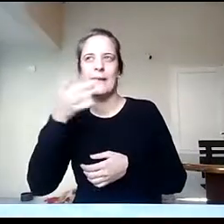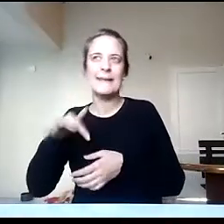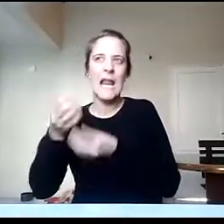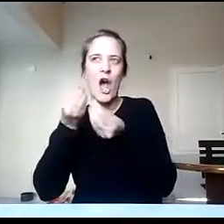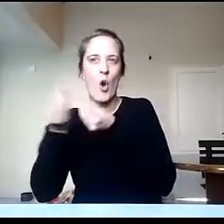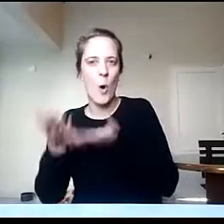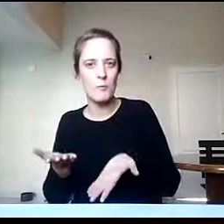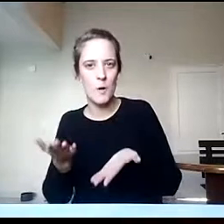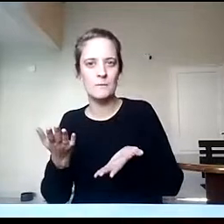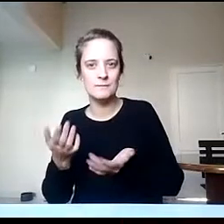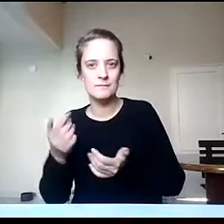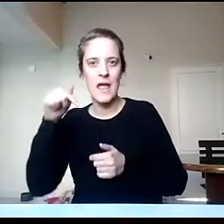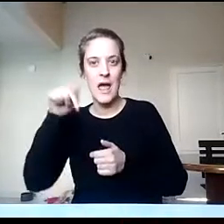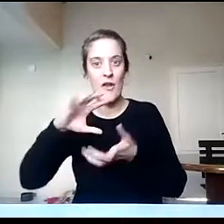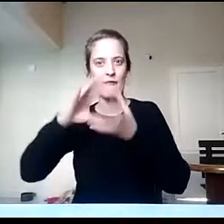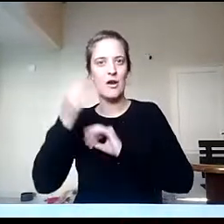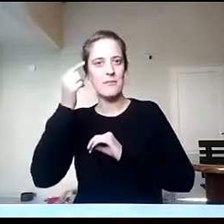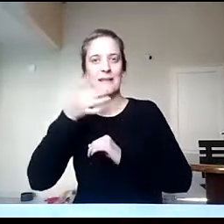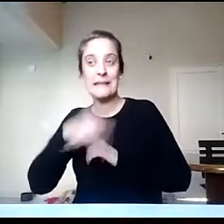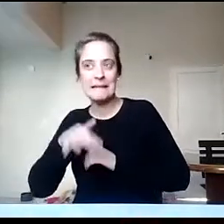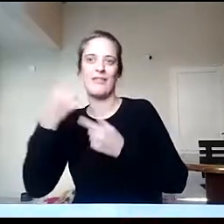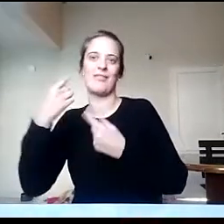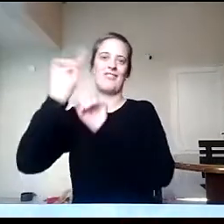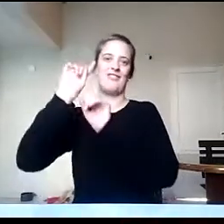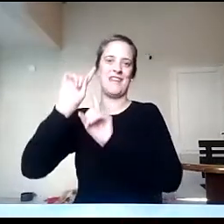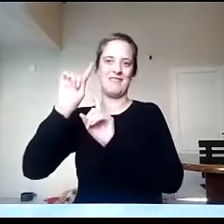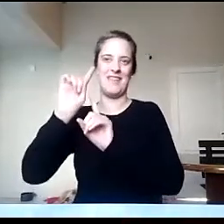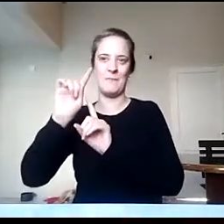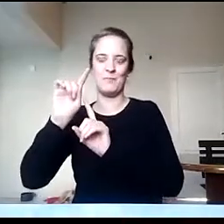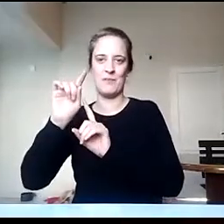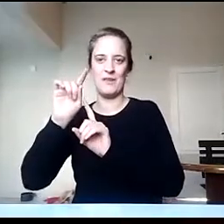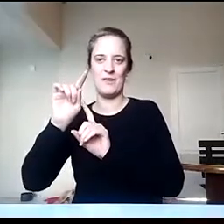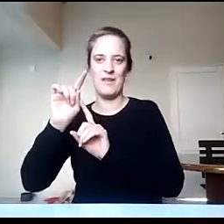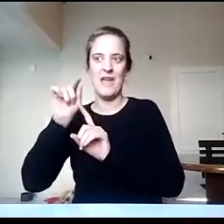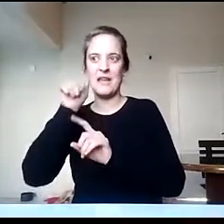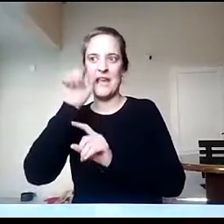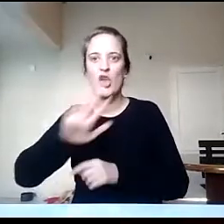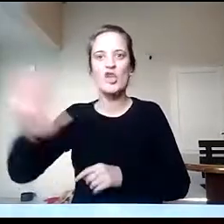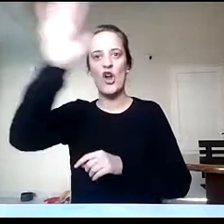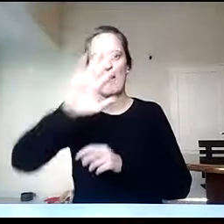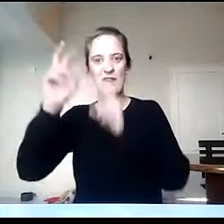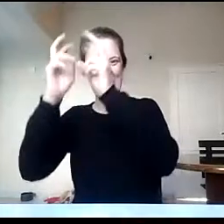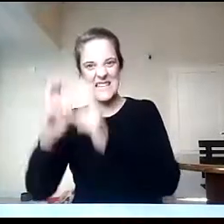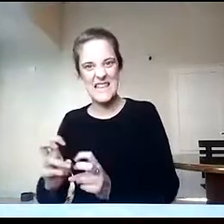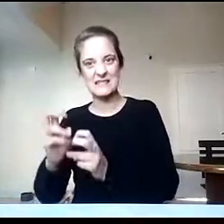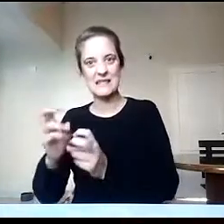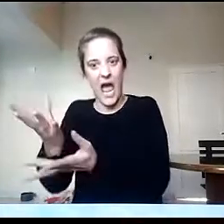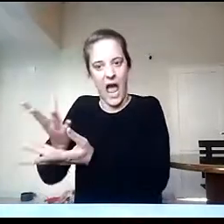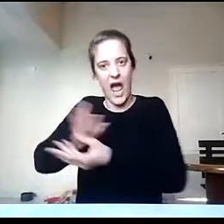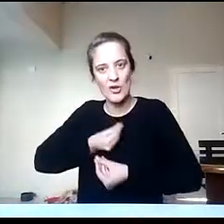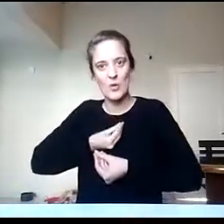geografía que nos puede invitar, nos puede ayudar a encontrar respuestas a todas estas problemáticas que